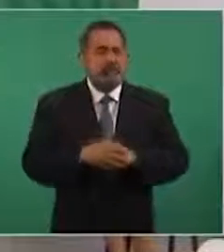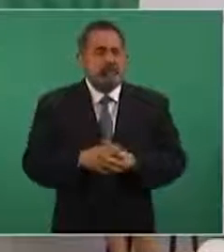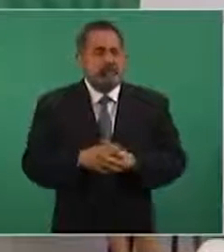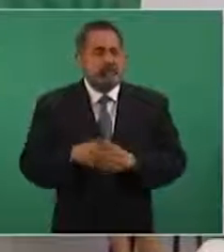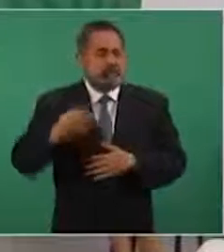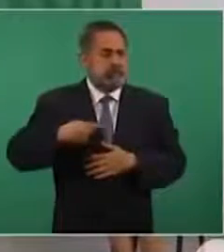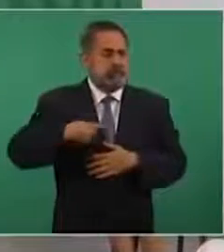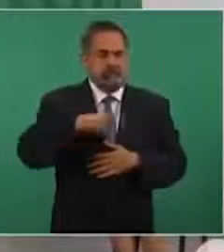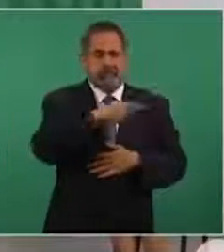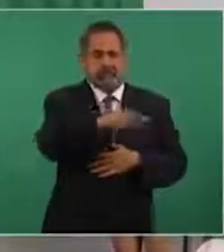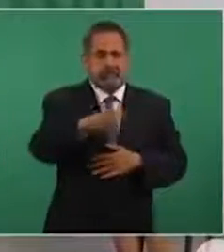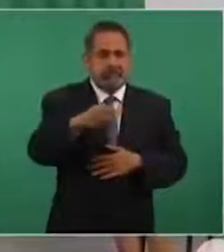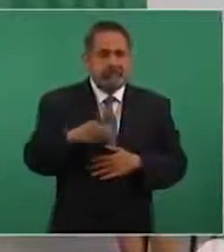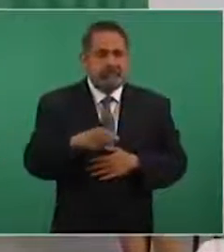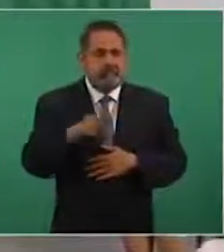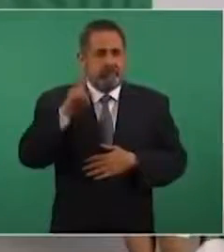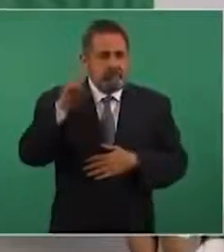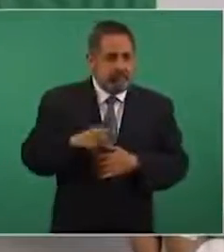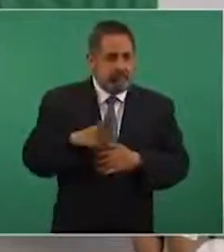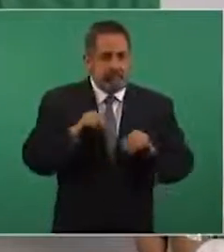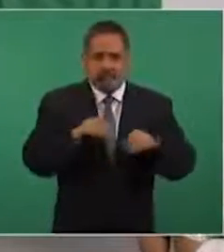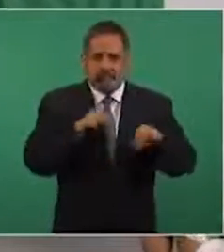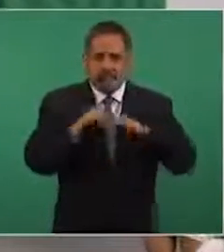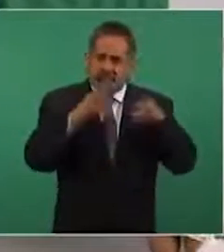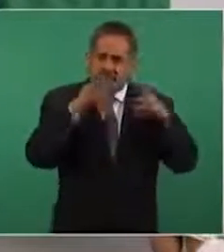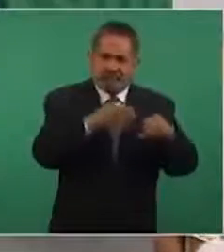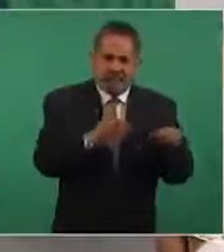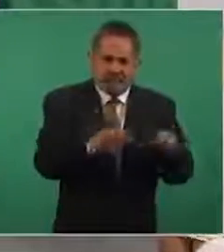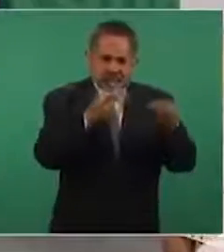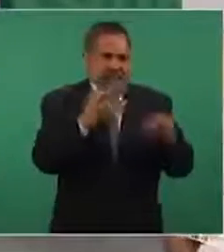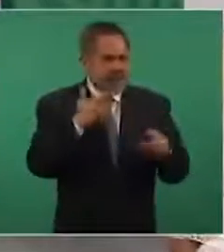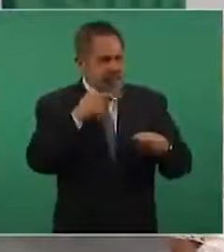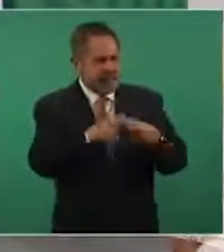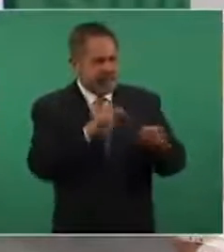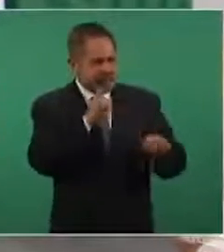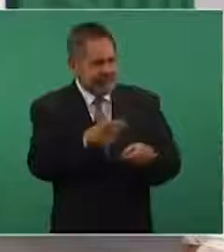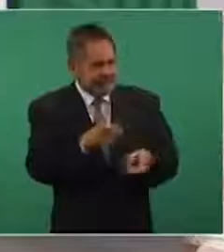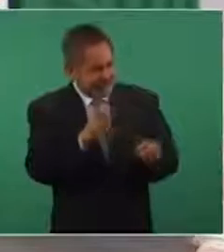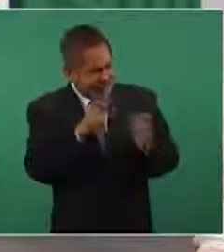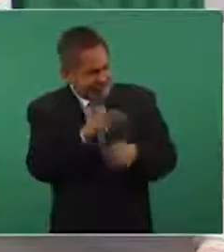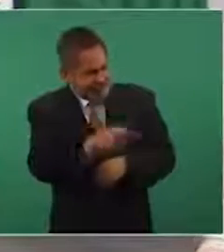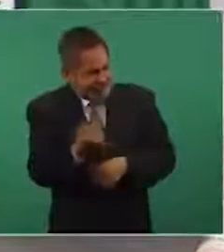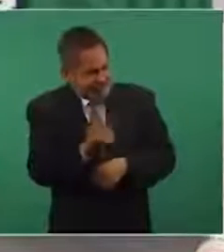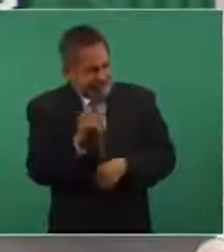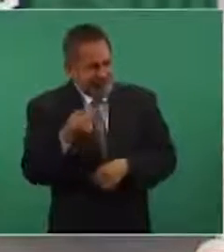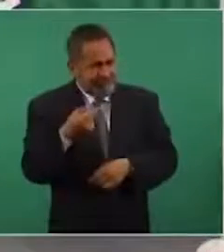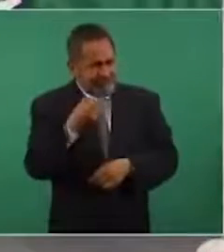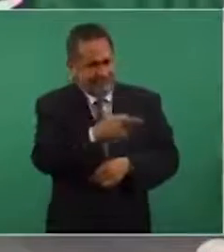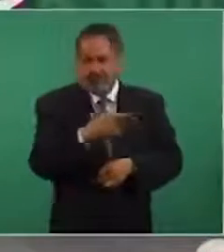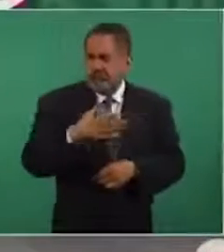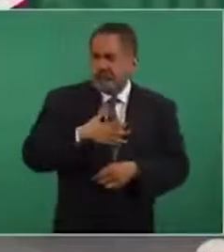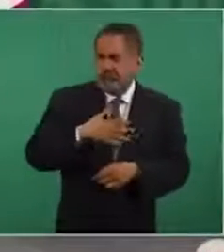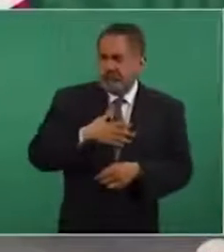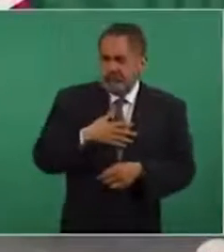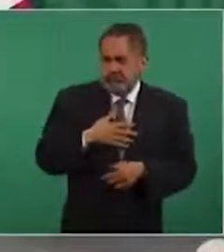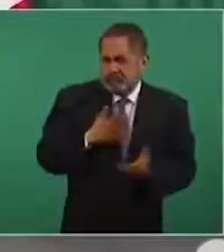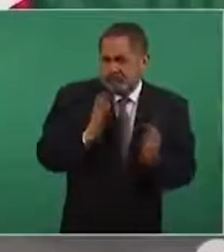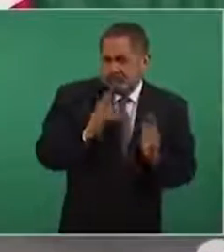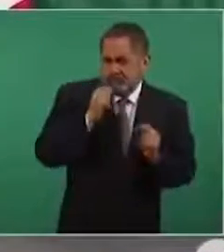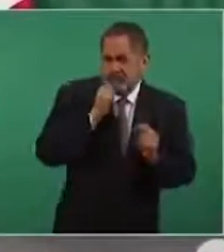gente que no se dedicaba a ese negocio de la venta de combustibles,